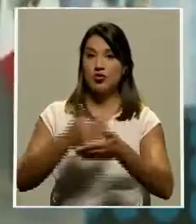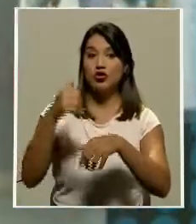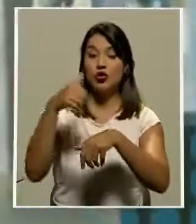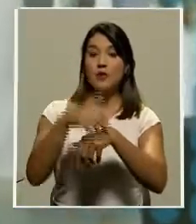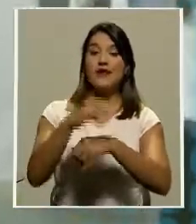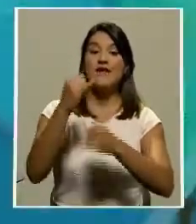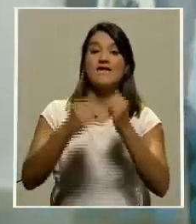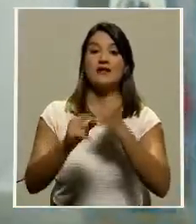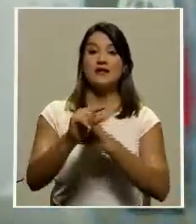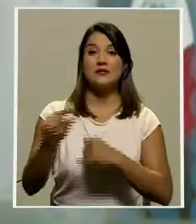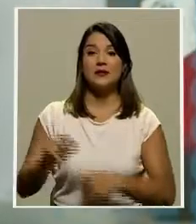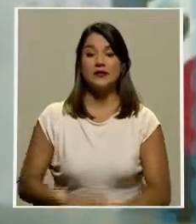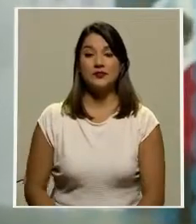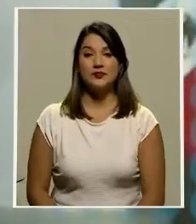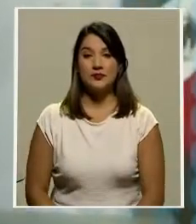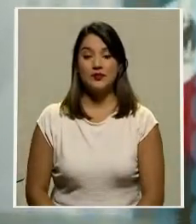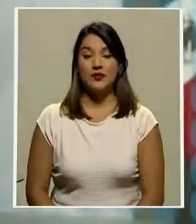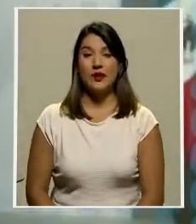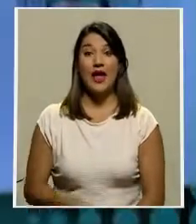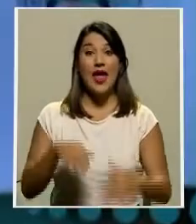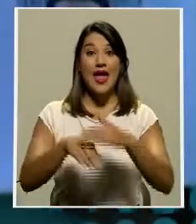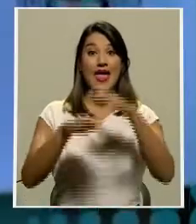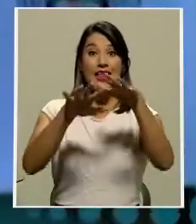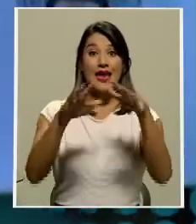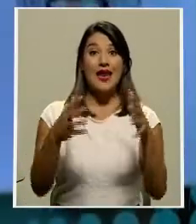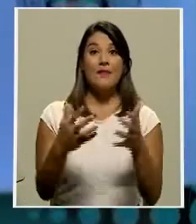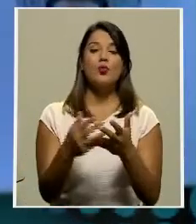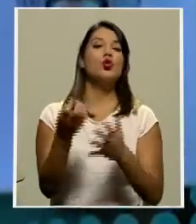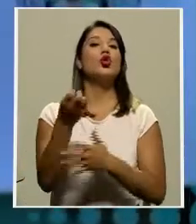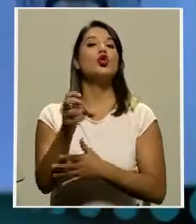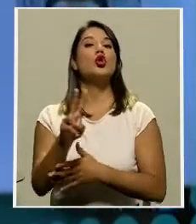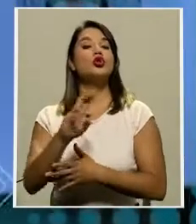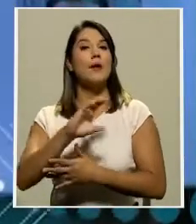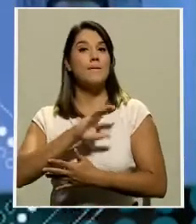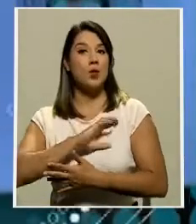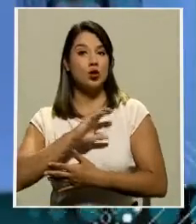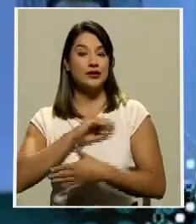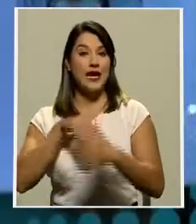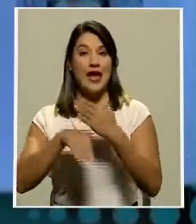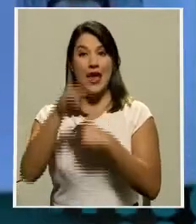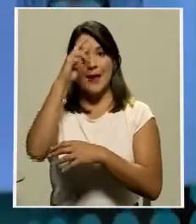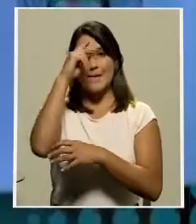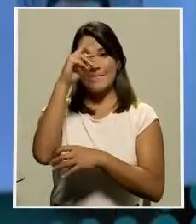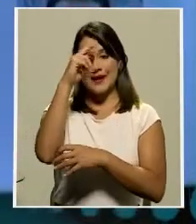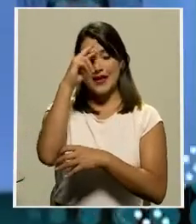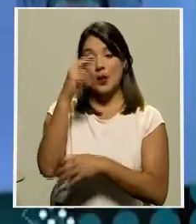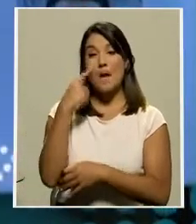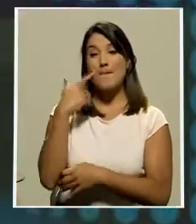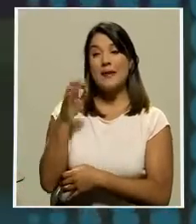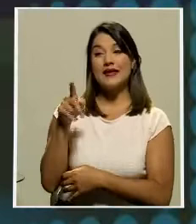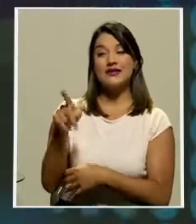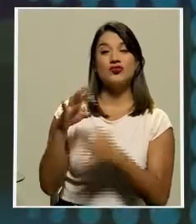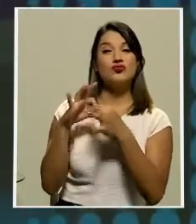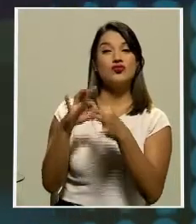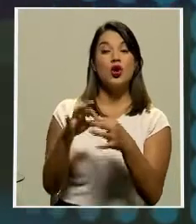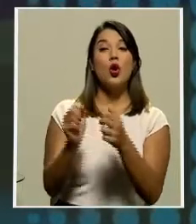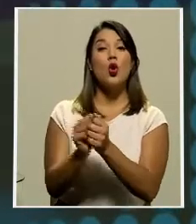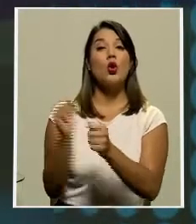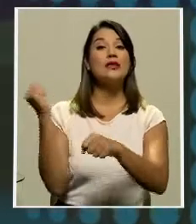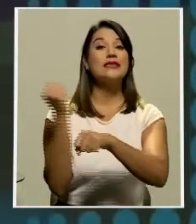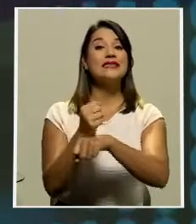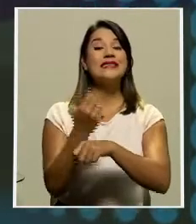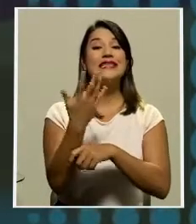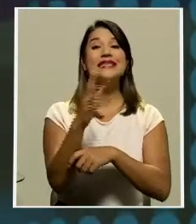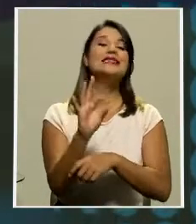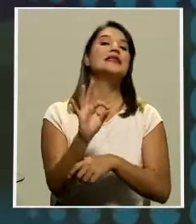Música En el mundo, 12 policías estatales en México fueron detenidos por estar presuntamente vinculados con el asesinato de 19